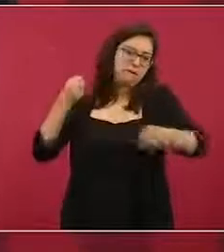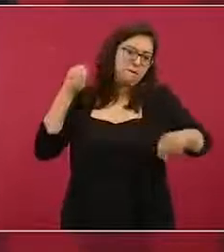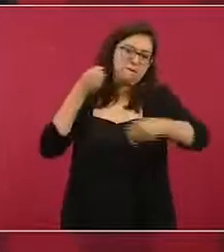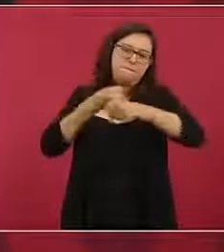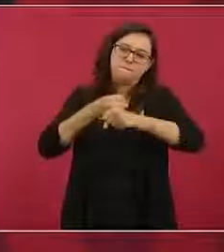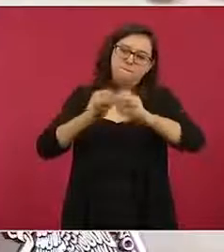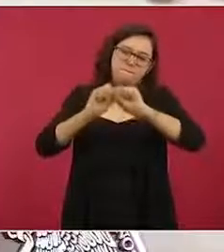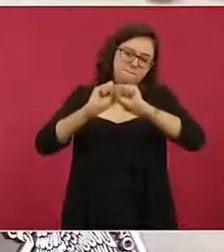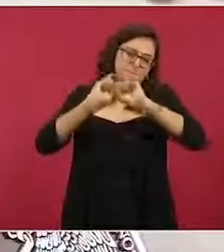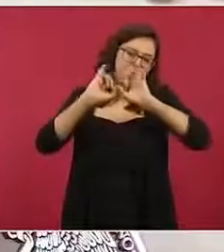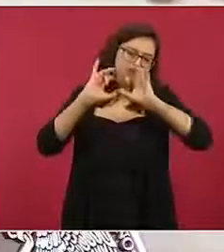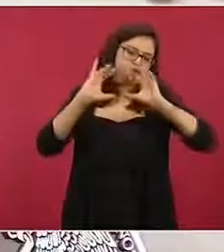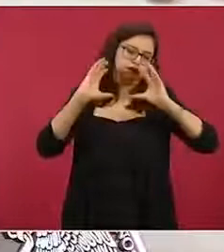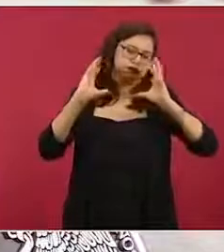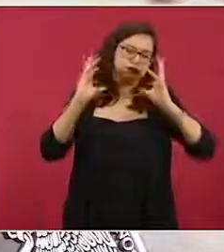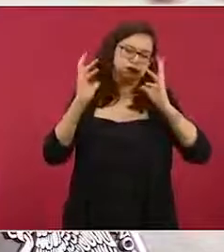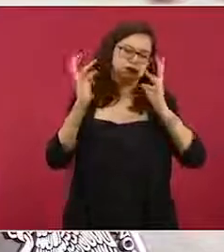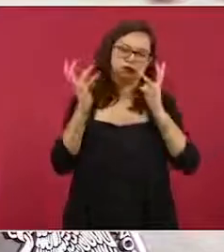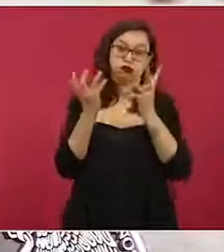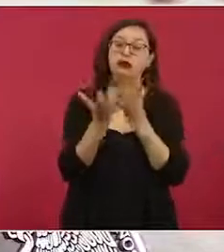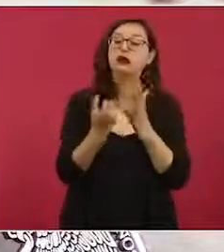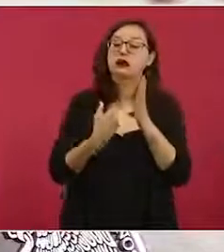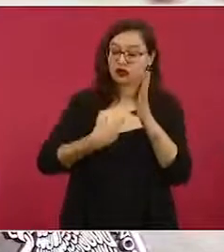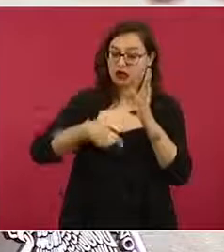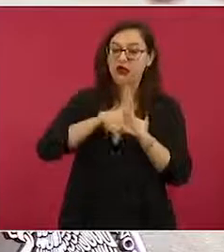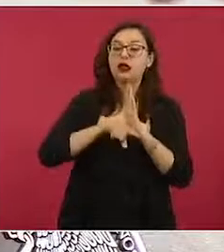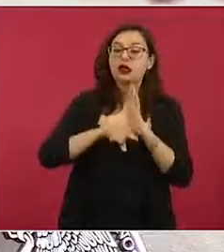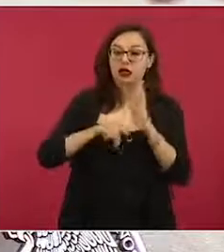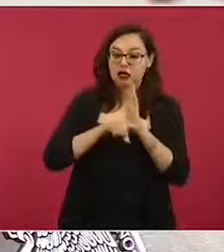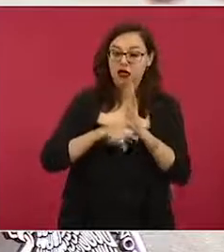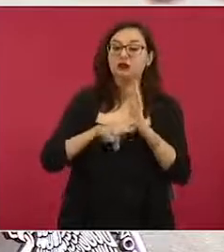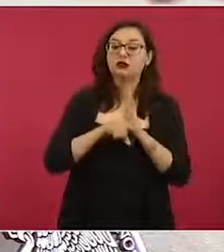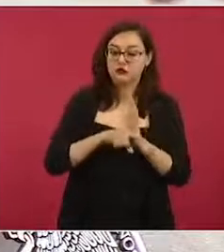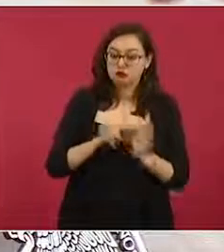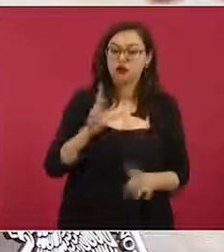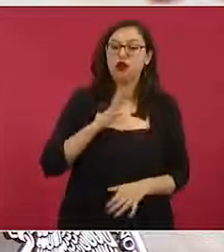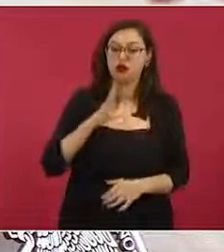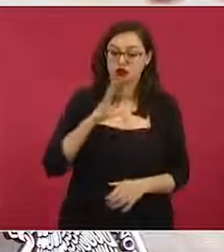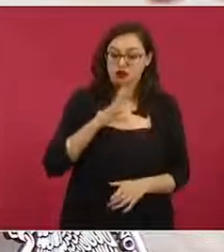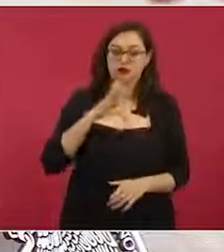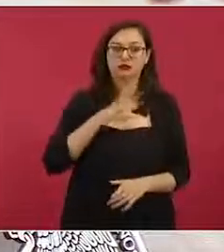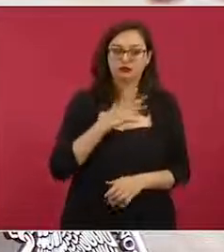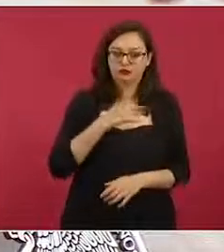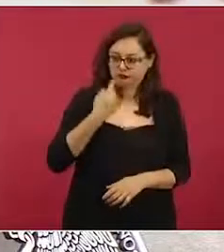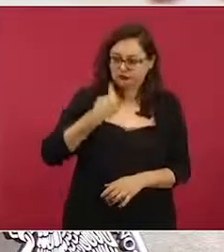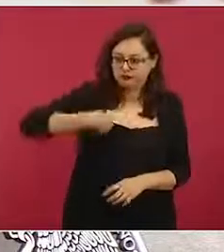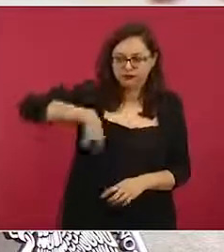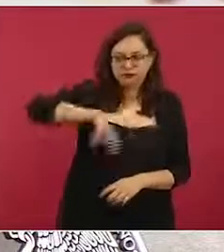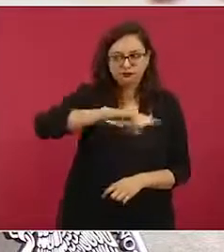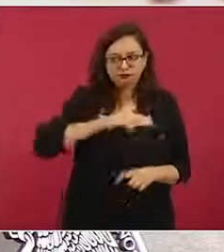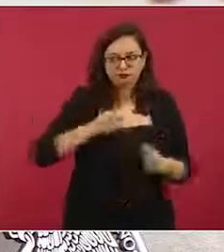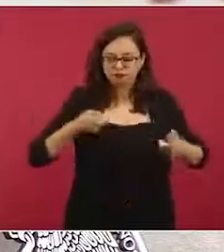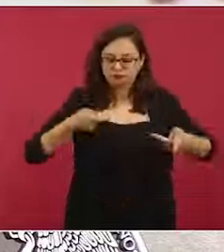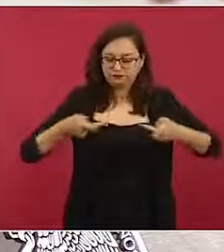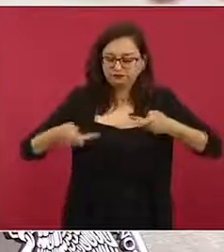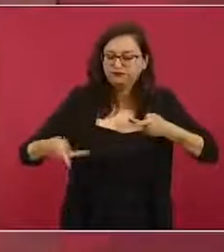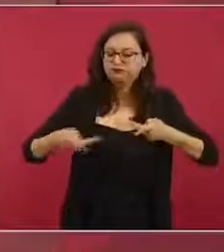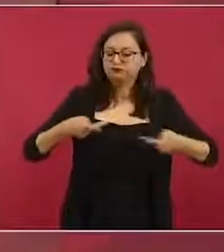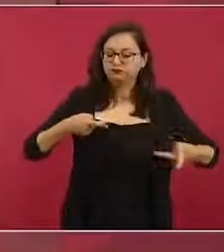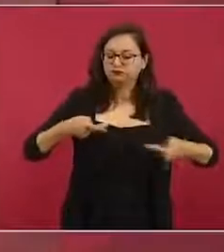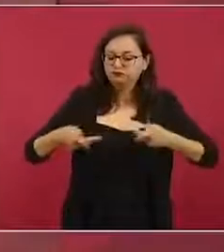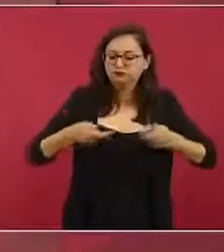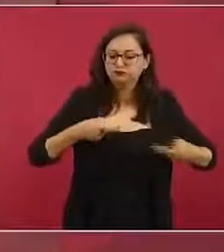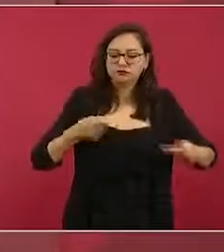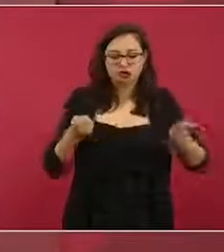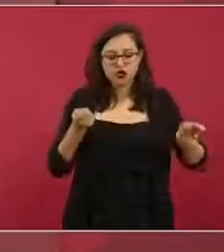por esta confrontación y estamos defendiendo nuestra economía y